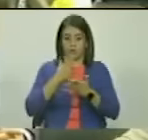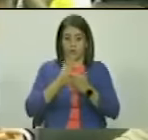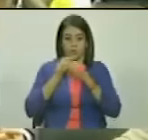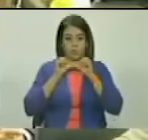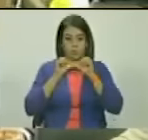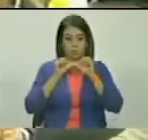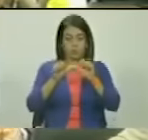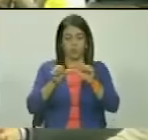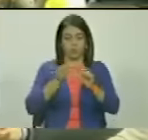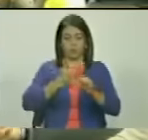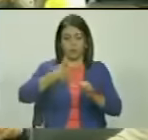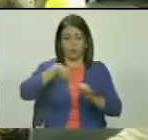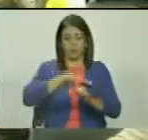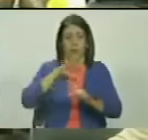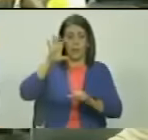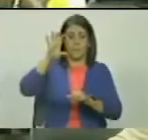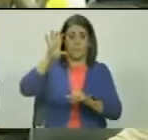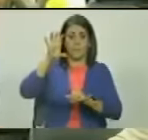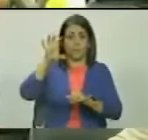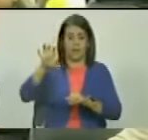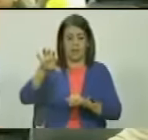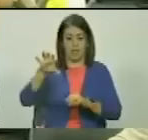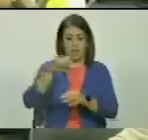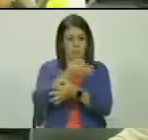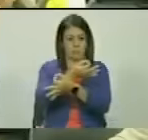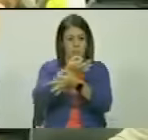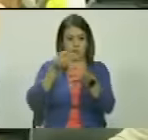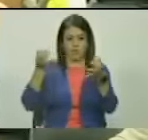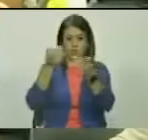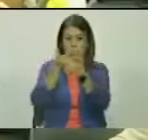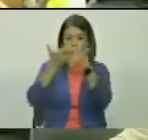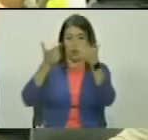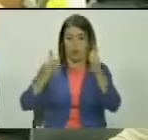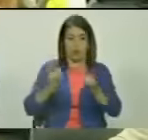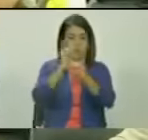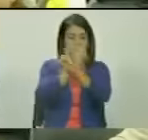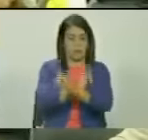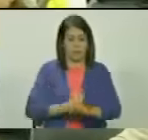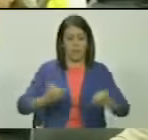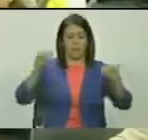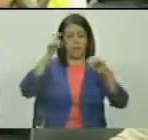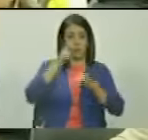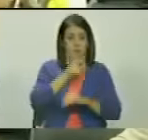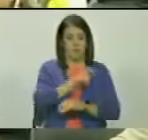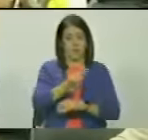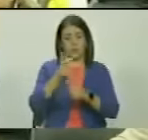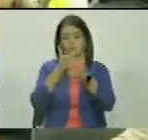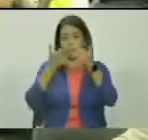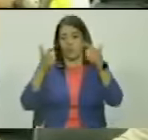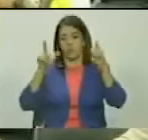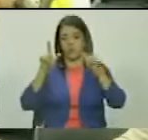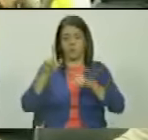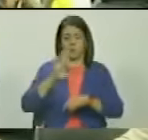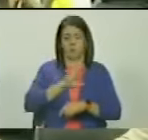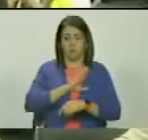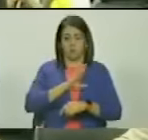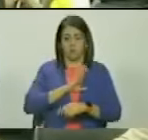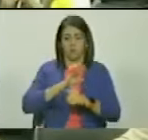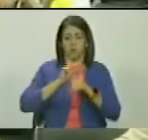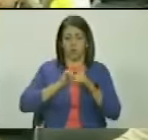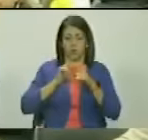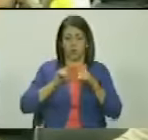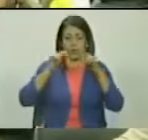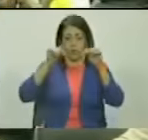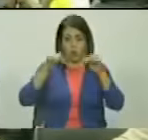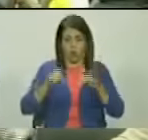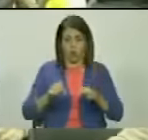mantener nuestra patria íntegra, libre, independiente y soberana. Y es por eso que